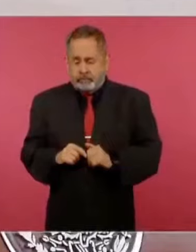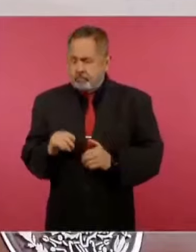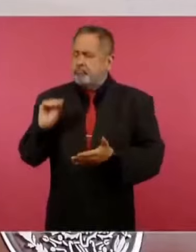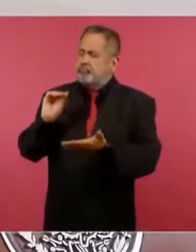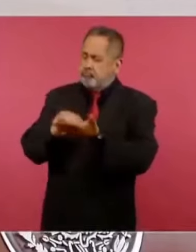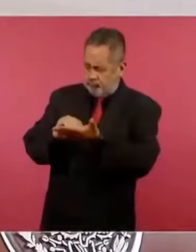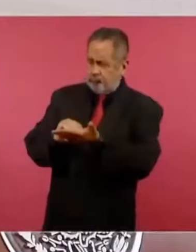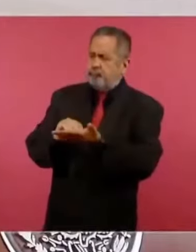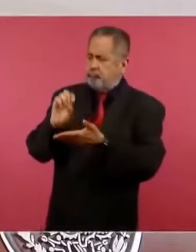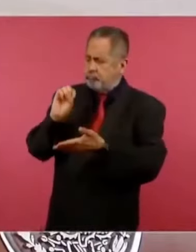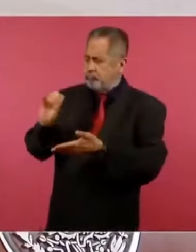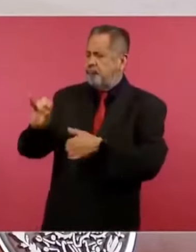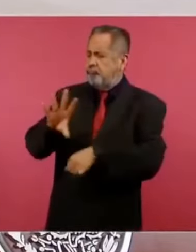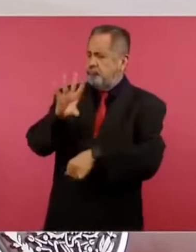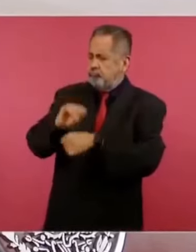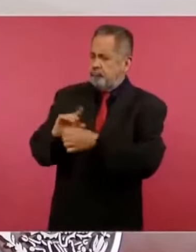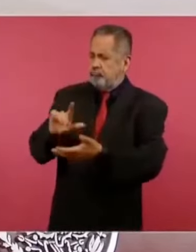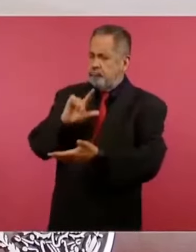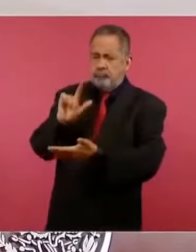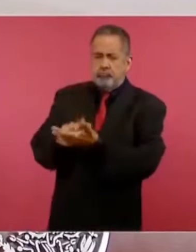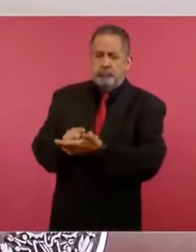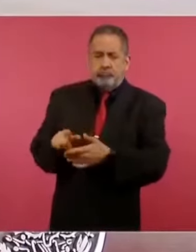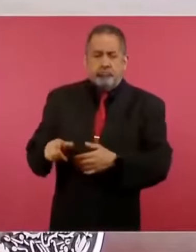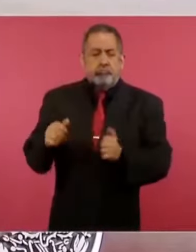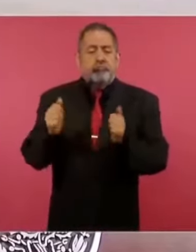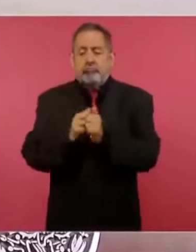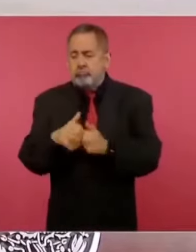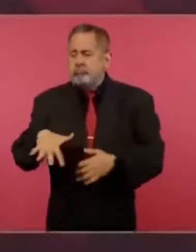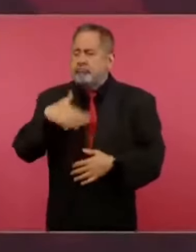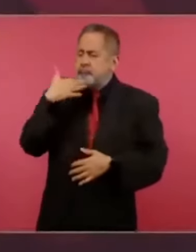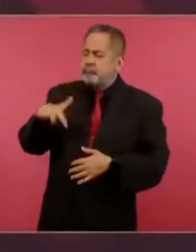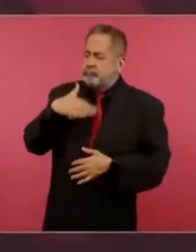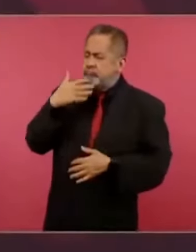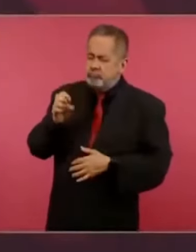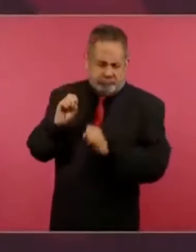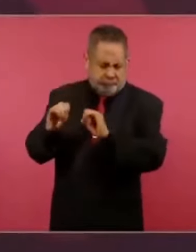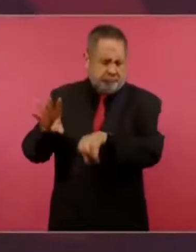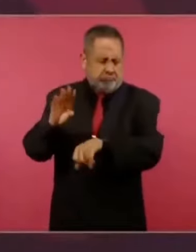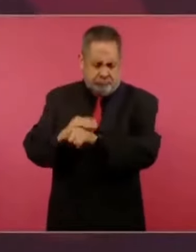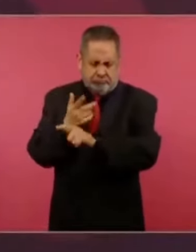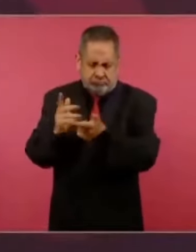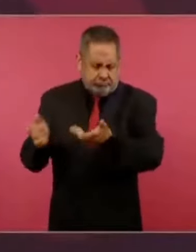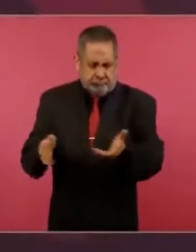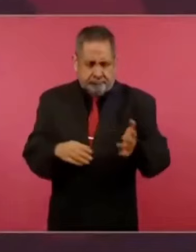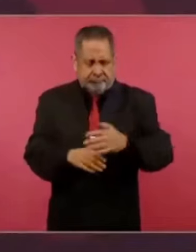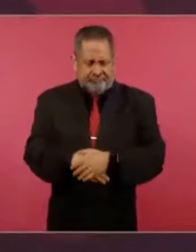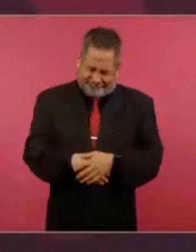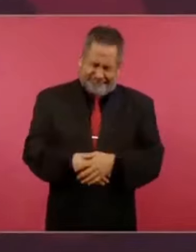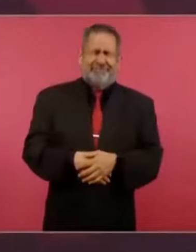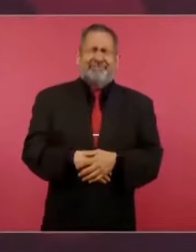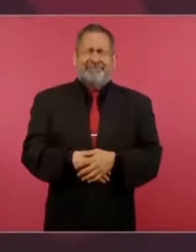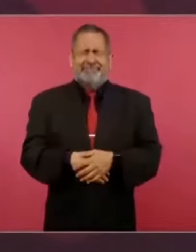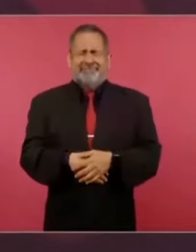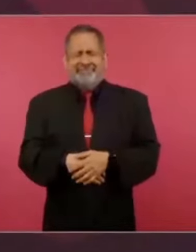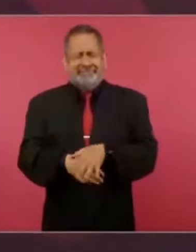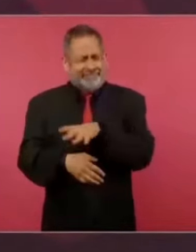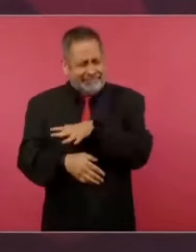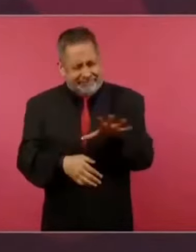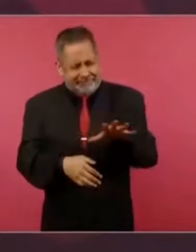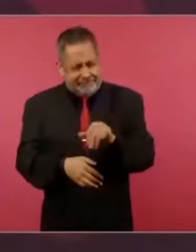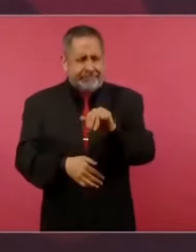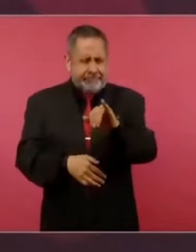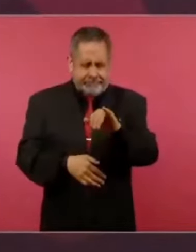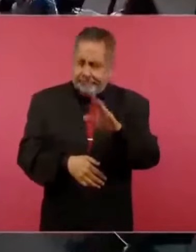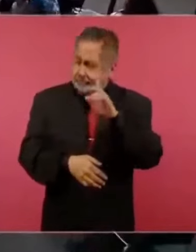la corrupción, porque aunque les parezca increíble y